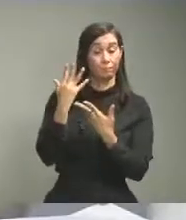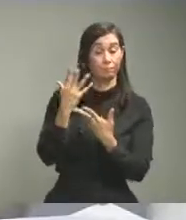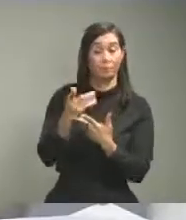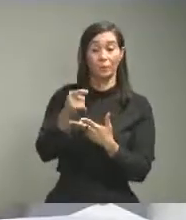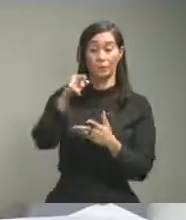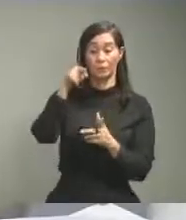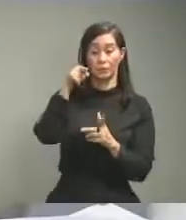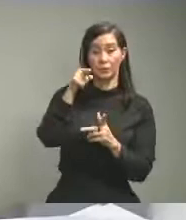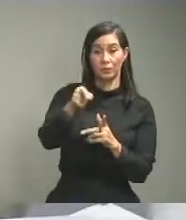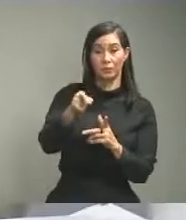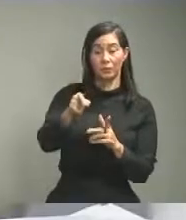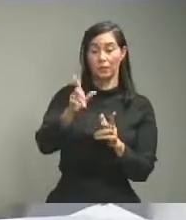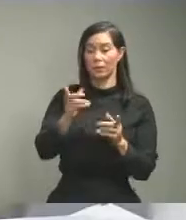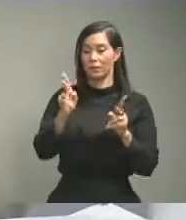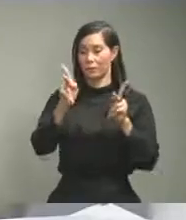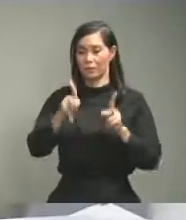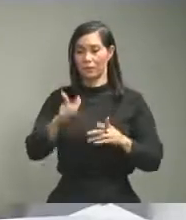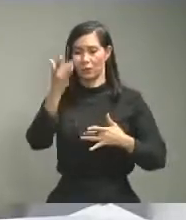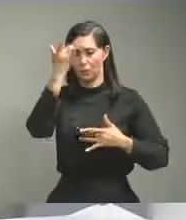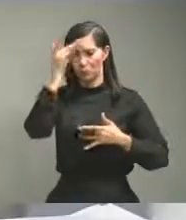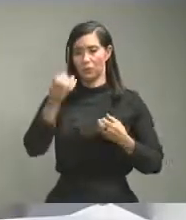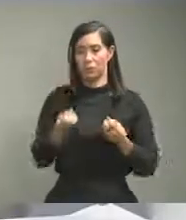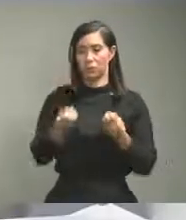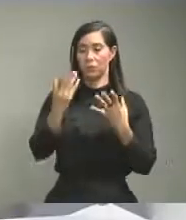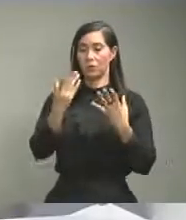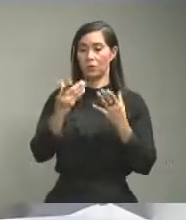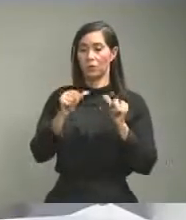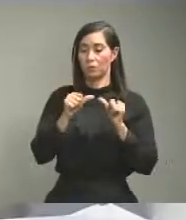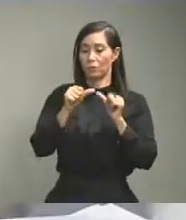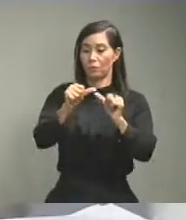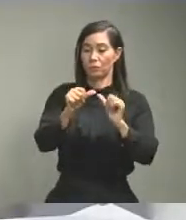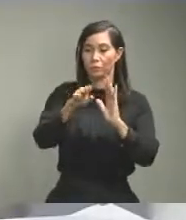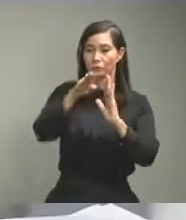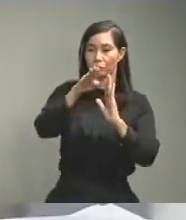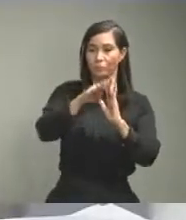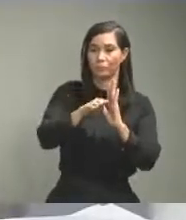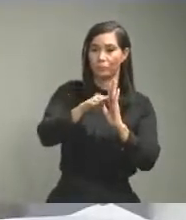casos graves continúe su línea de descenso.